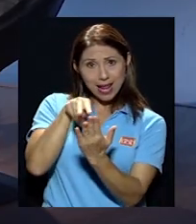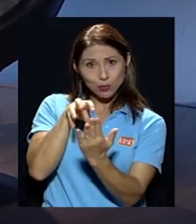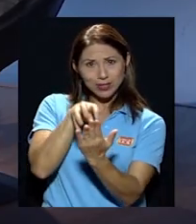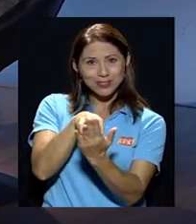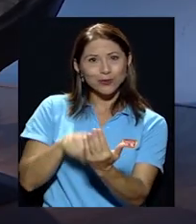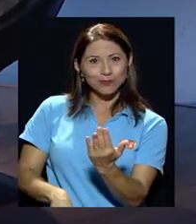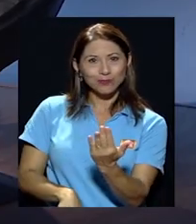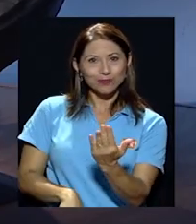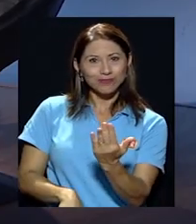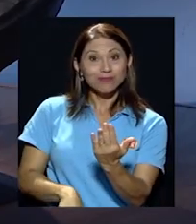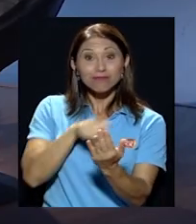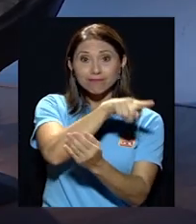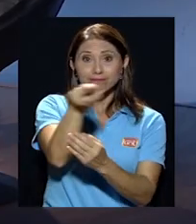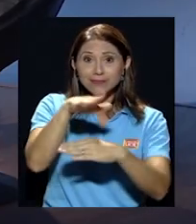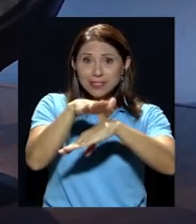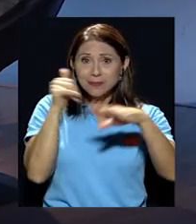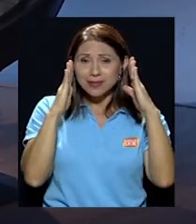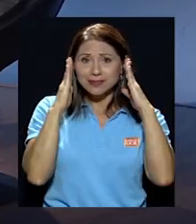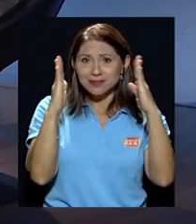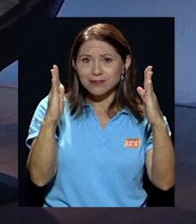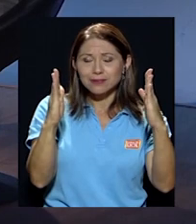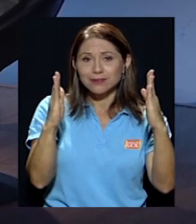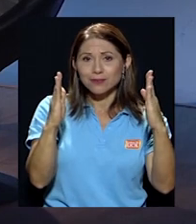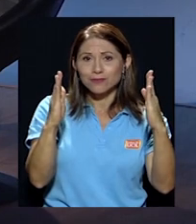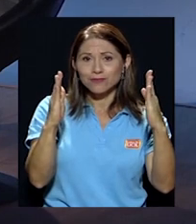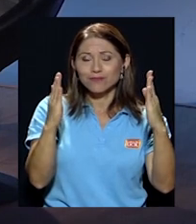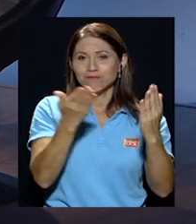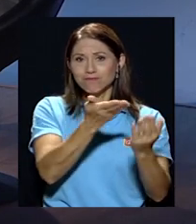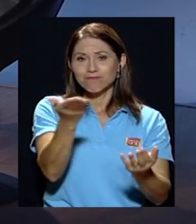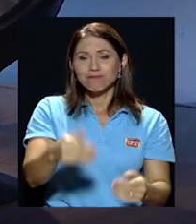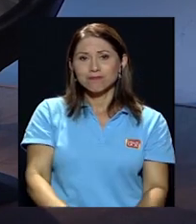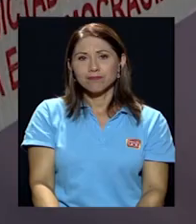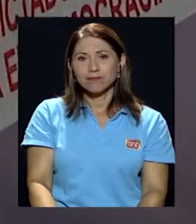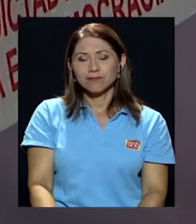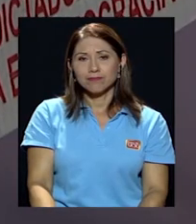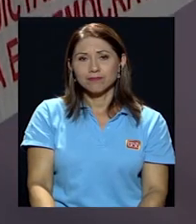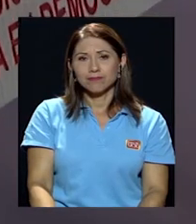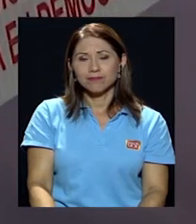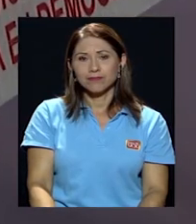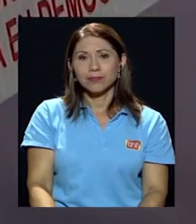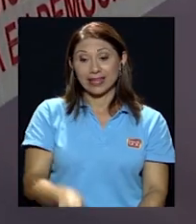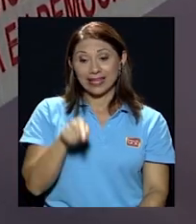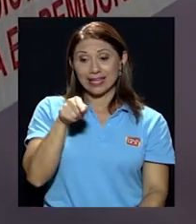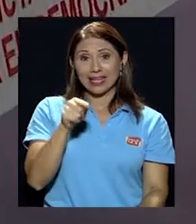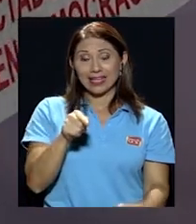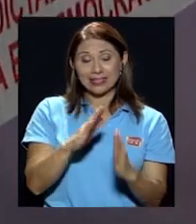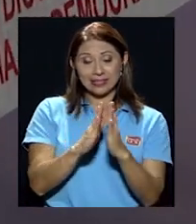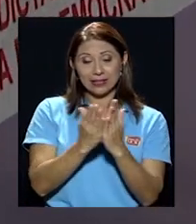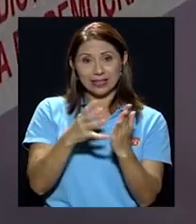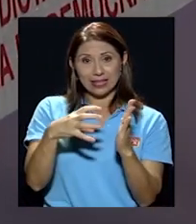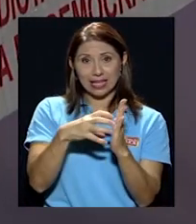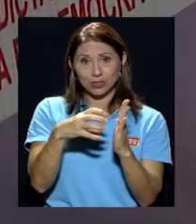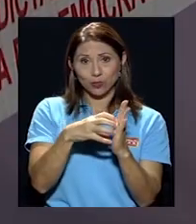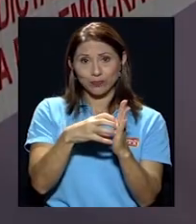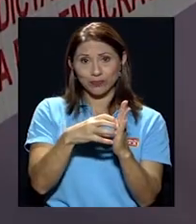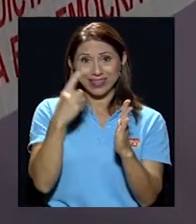que les va a llamar mucho la atención a los televidentes. Este texto que está aquí en la